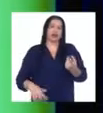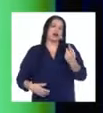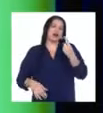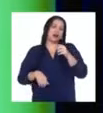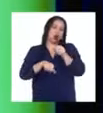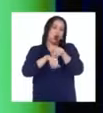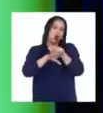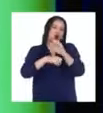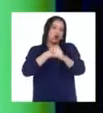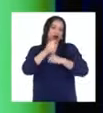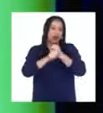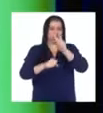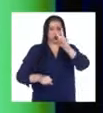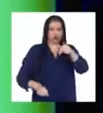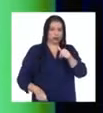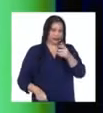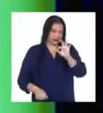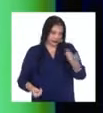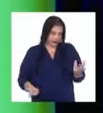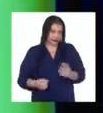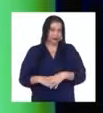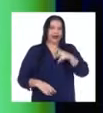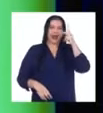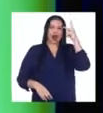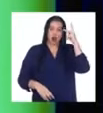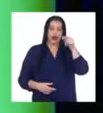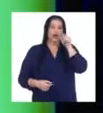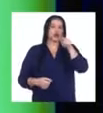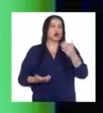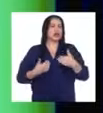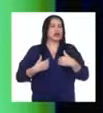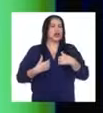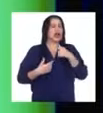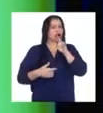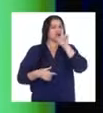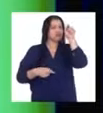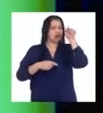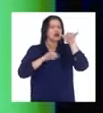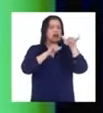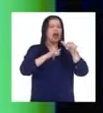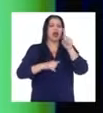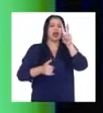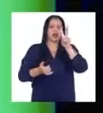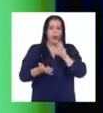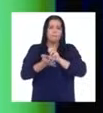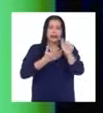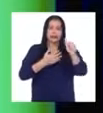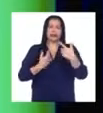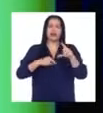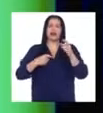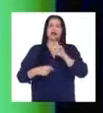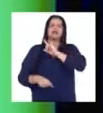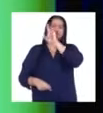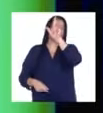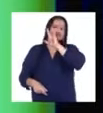estaba en Corea, llevaba más de dos meses allá, había cruzado el mundo,